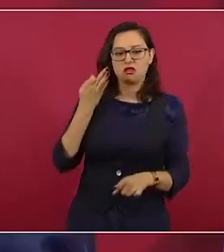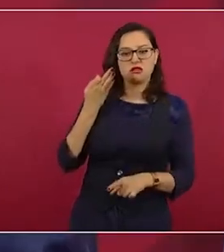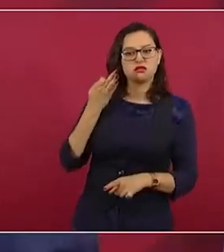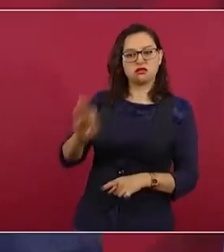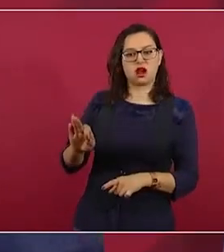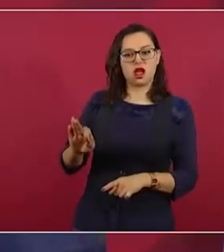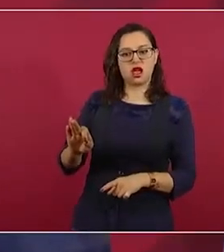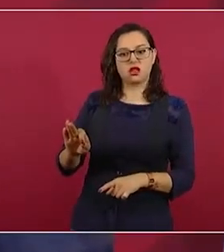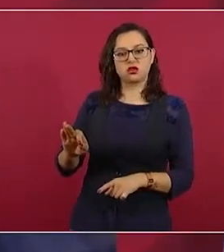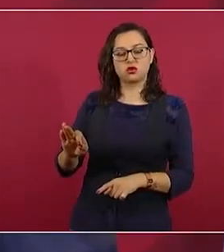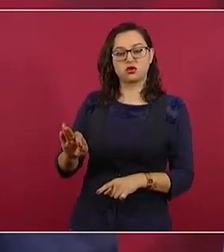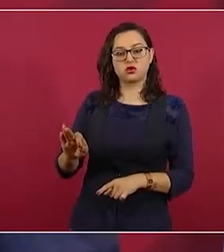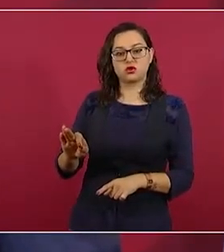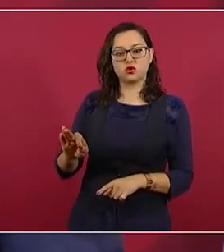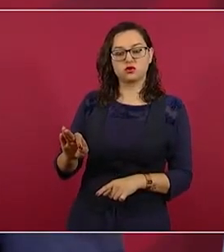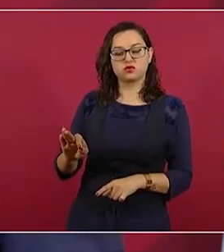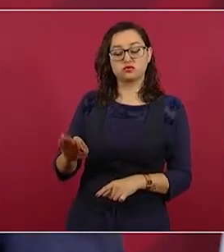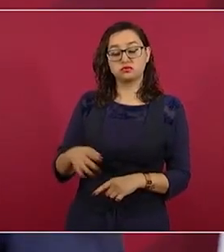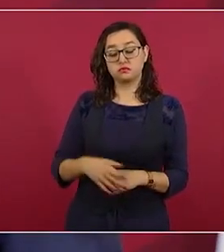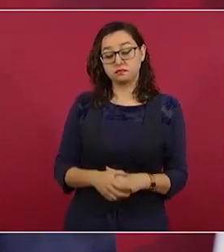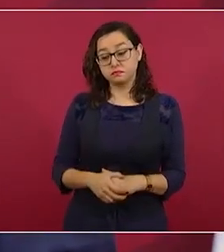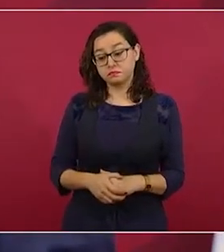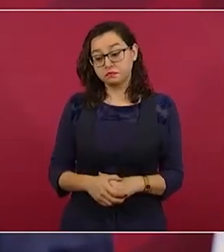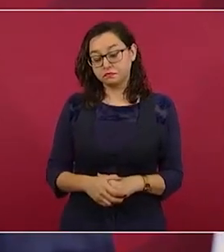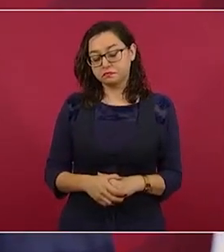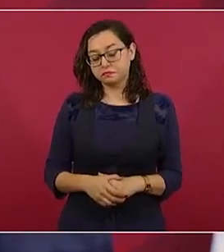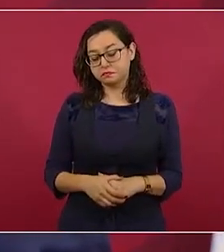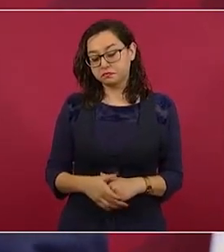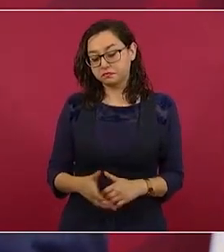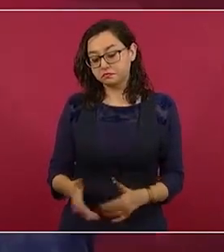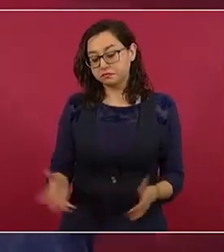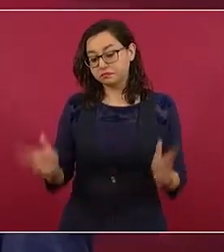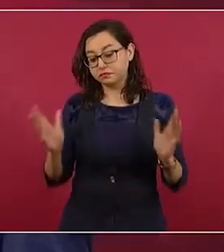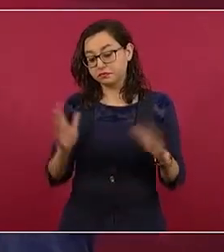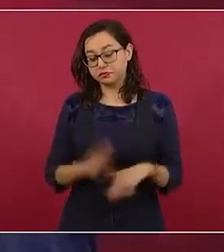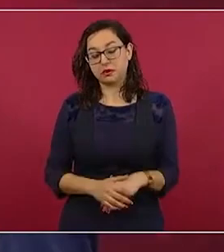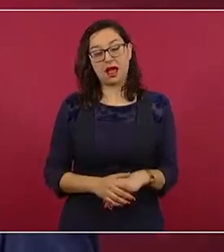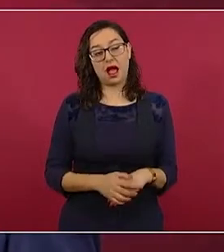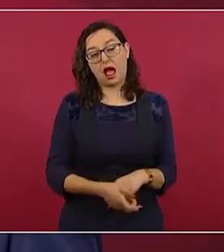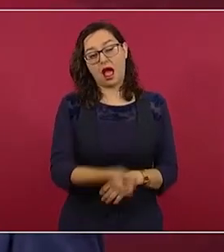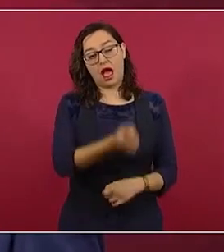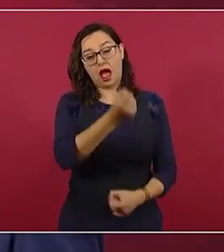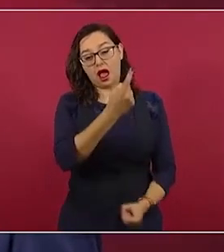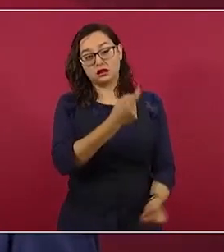algunos yo creo que ni siquiera